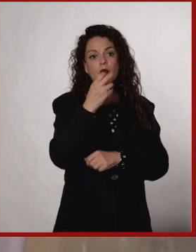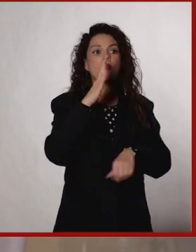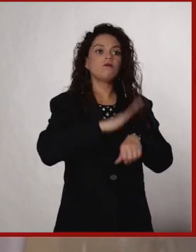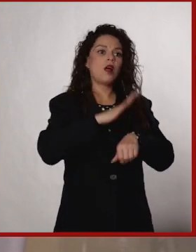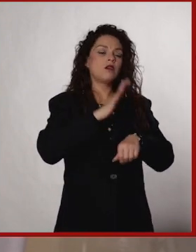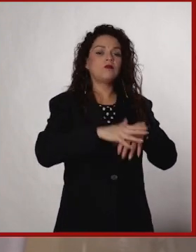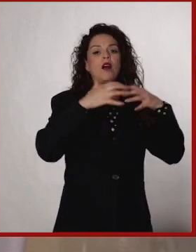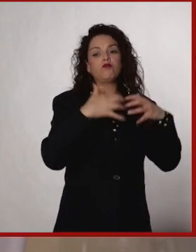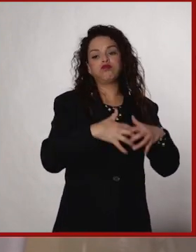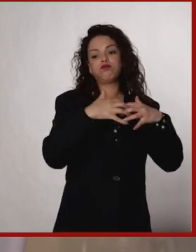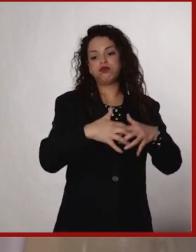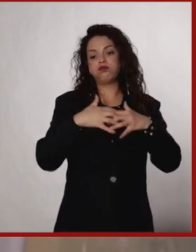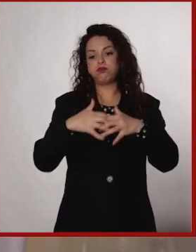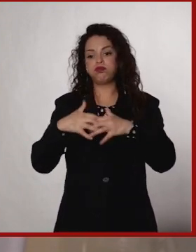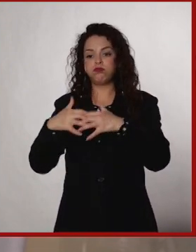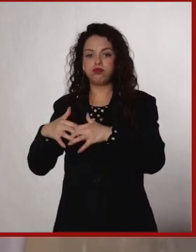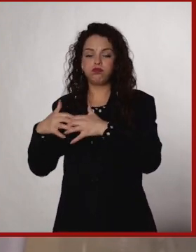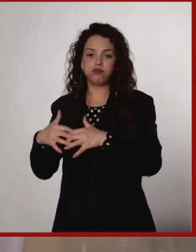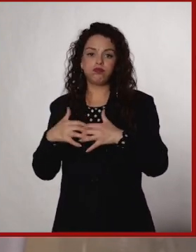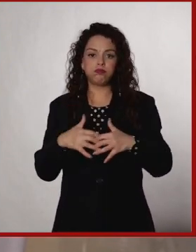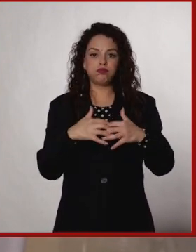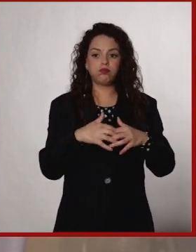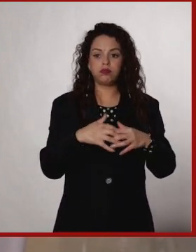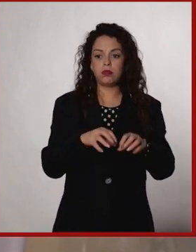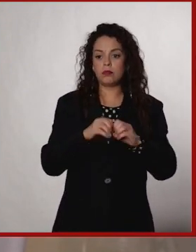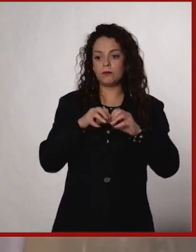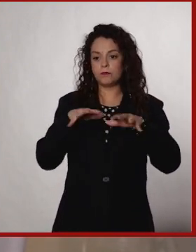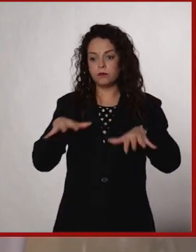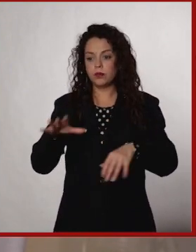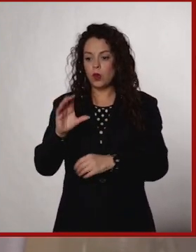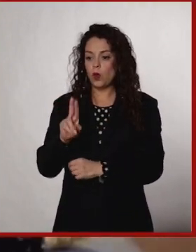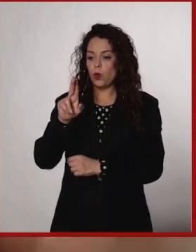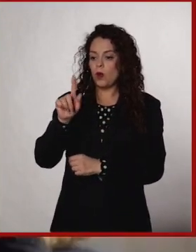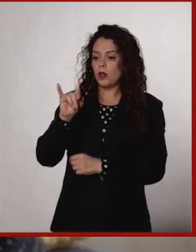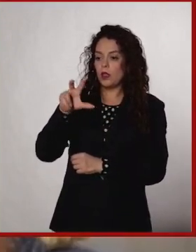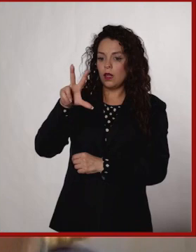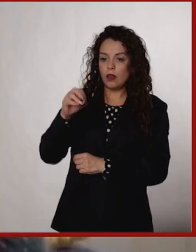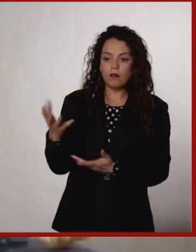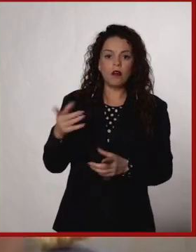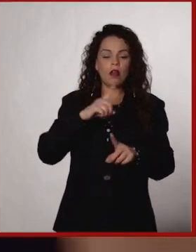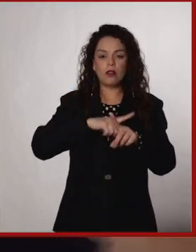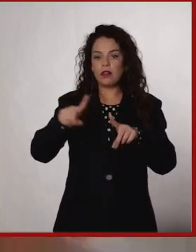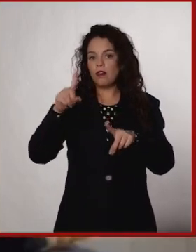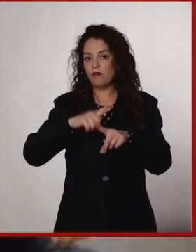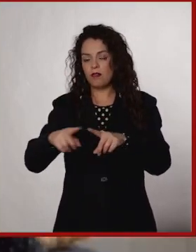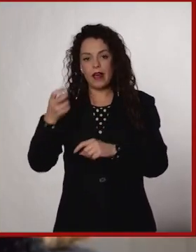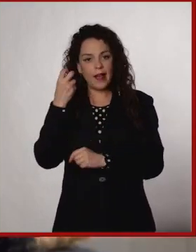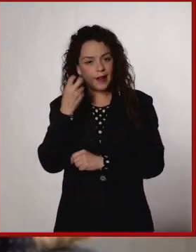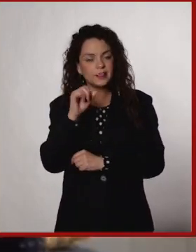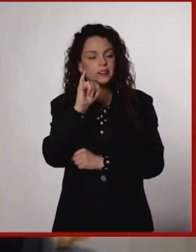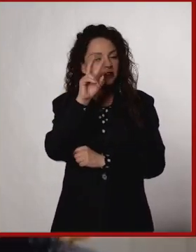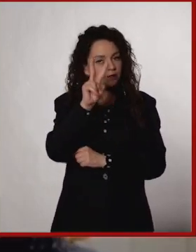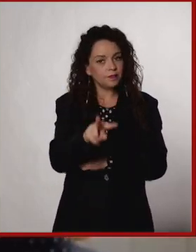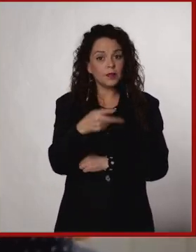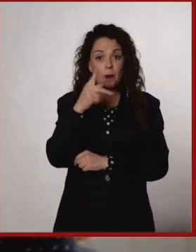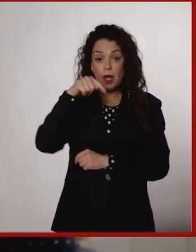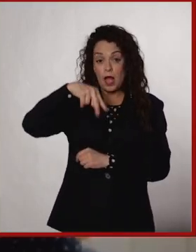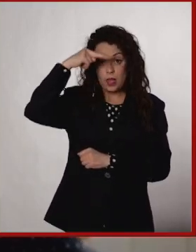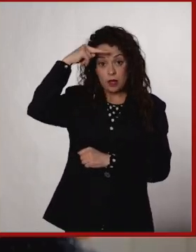los grandes, por ejemplo, Monocultivos. Realizada de cultivos, exactos, cultivos.